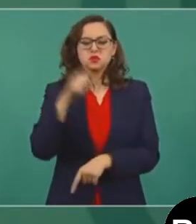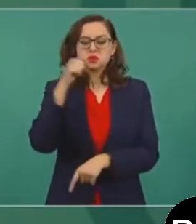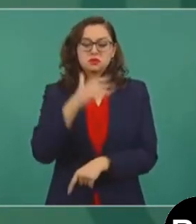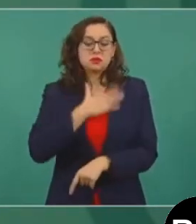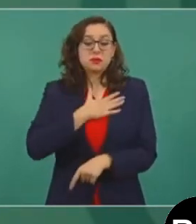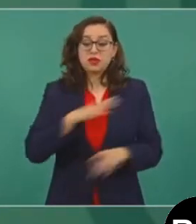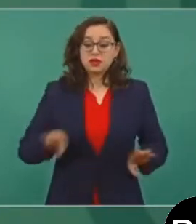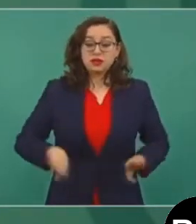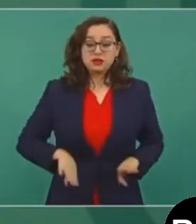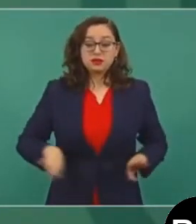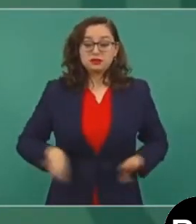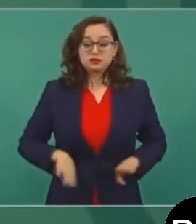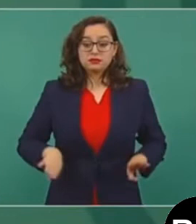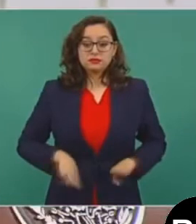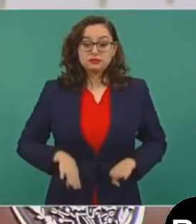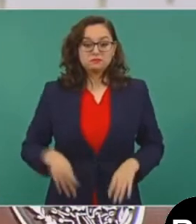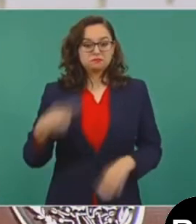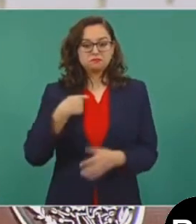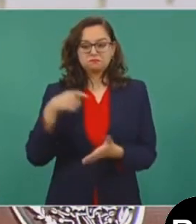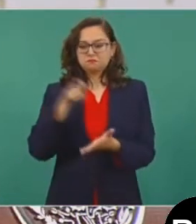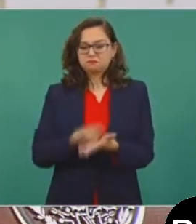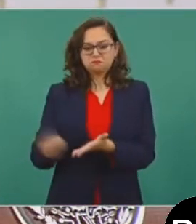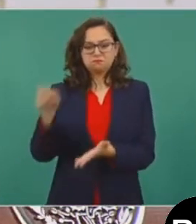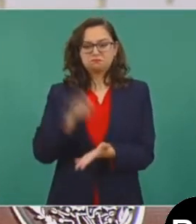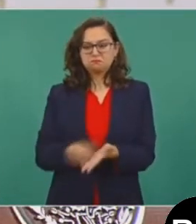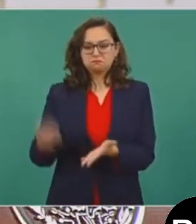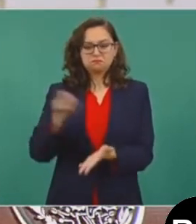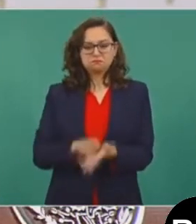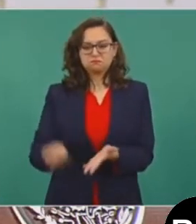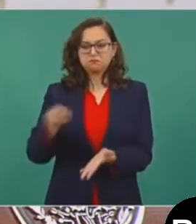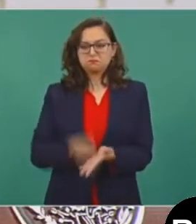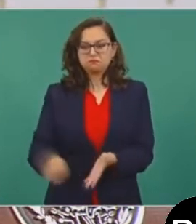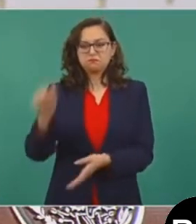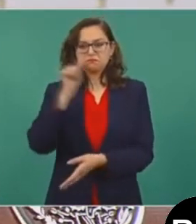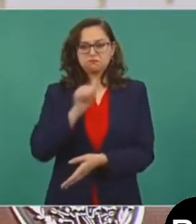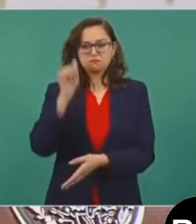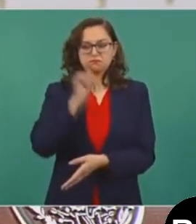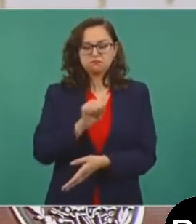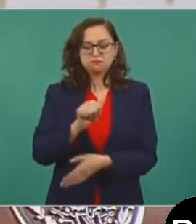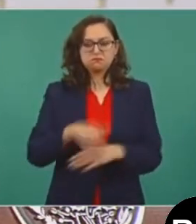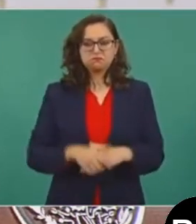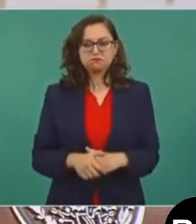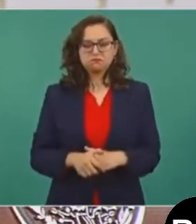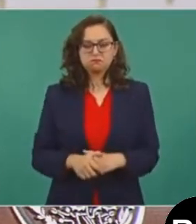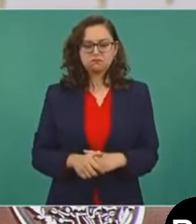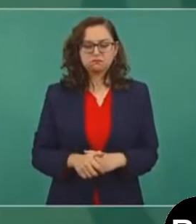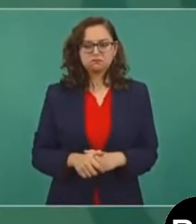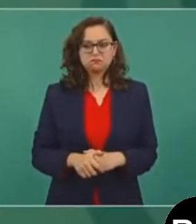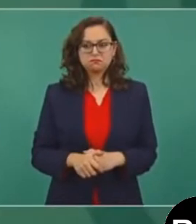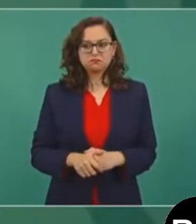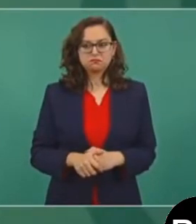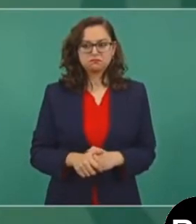siempre escribo, llevo 30 años